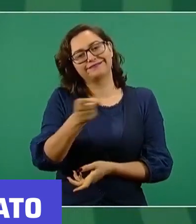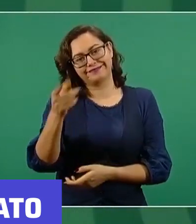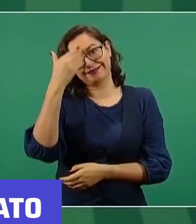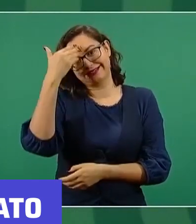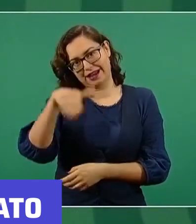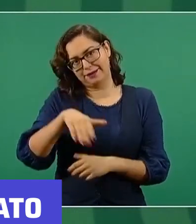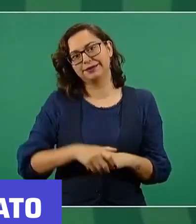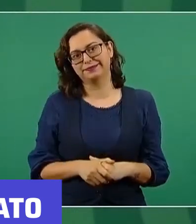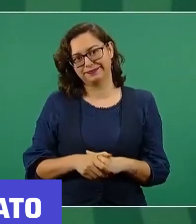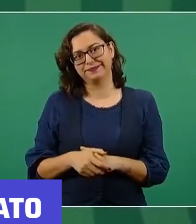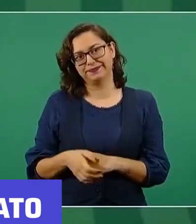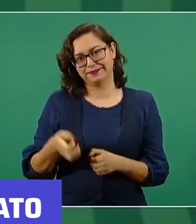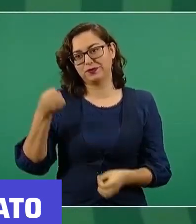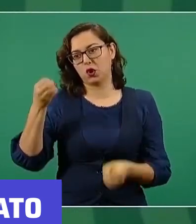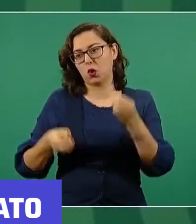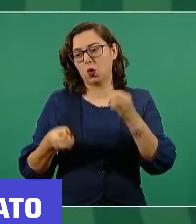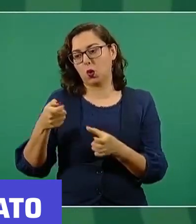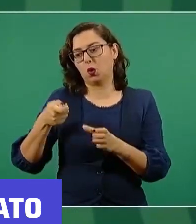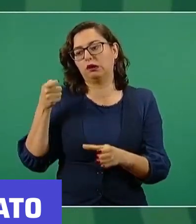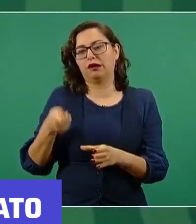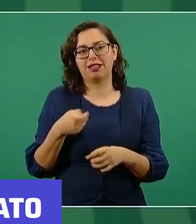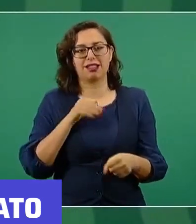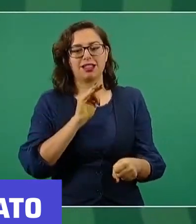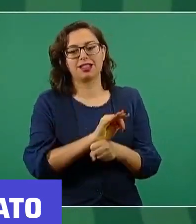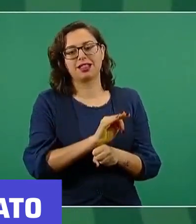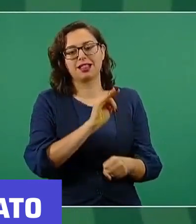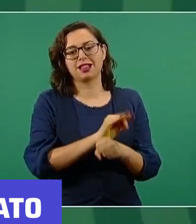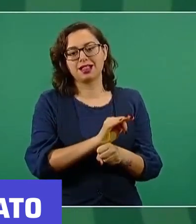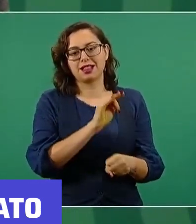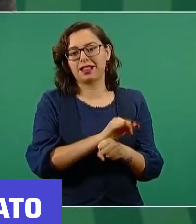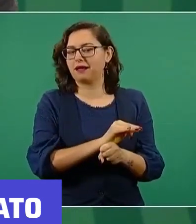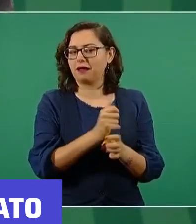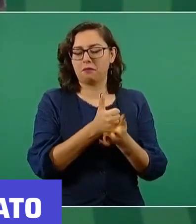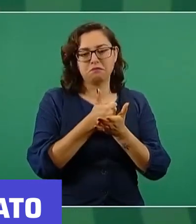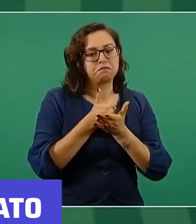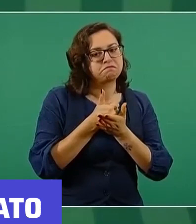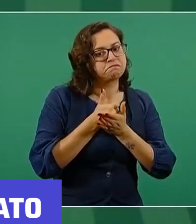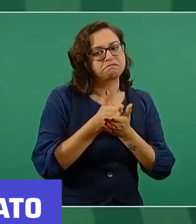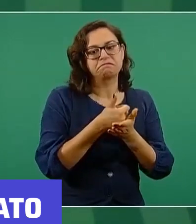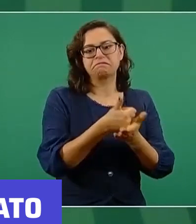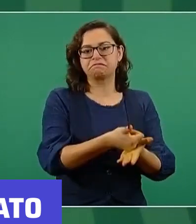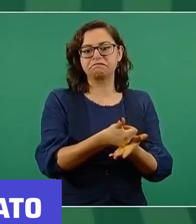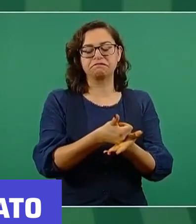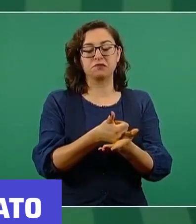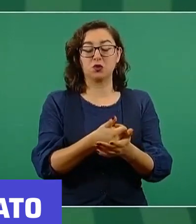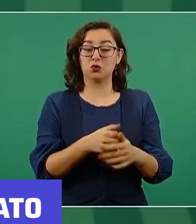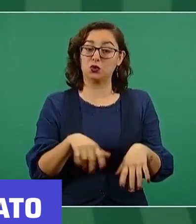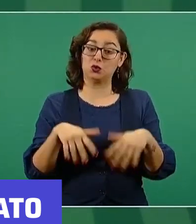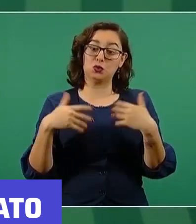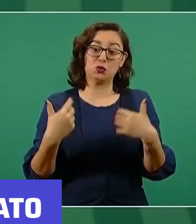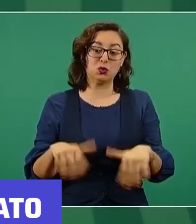se trata de proteger intereses de empresas. son